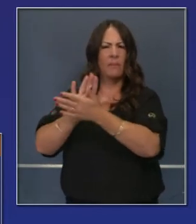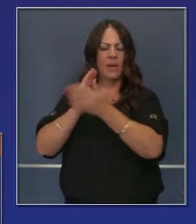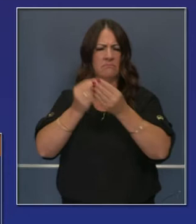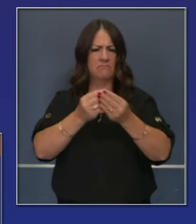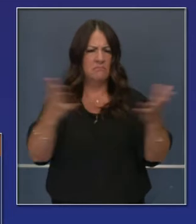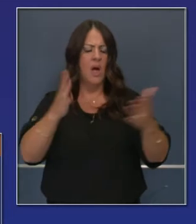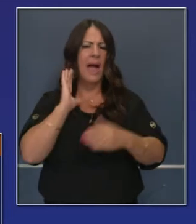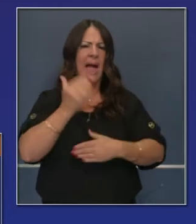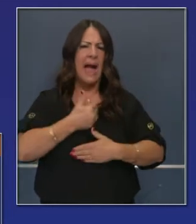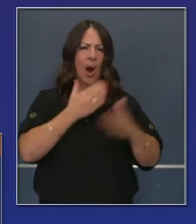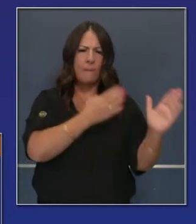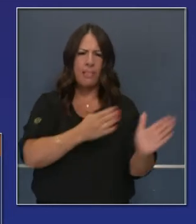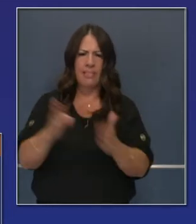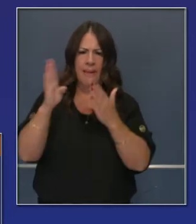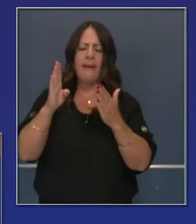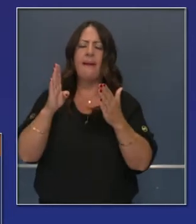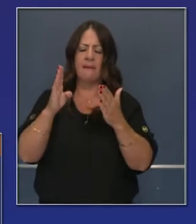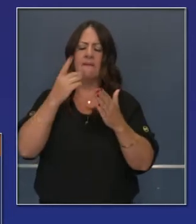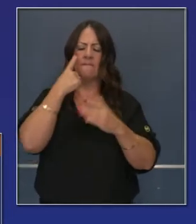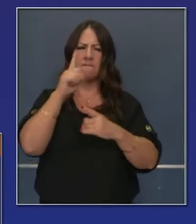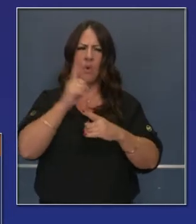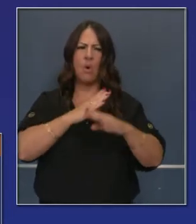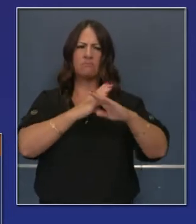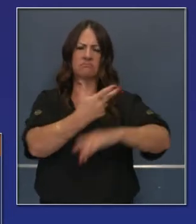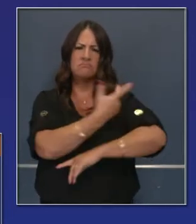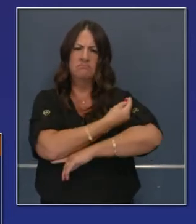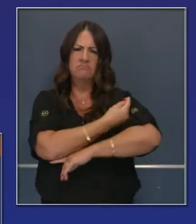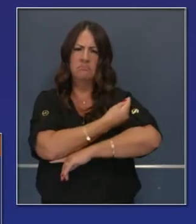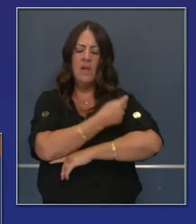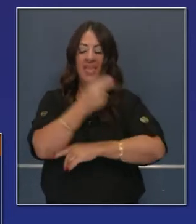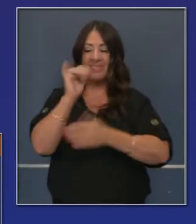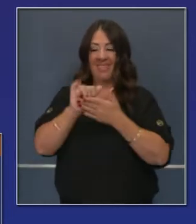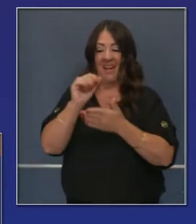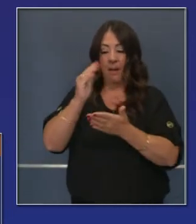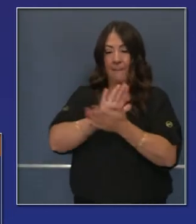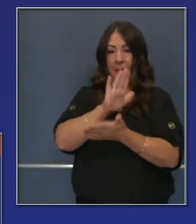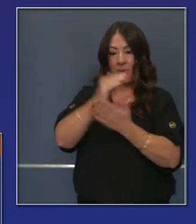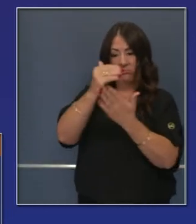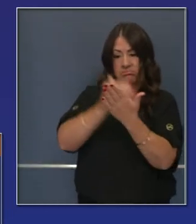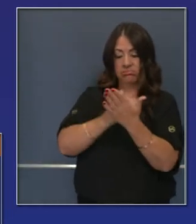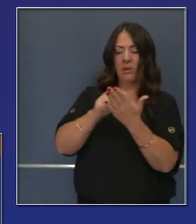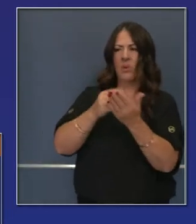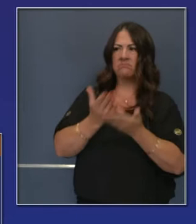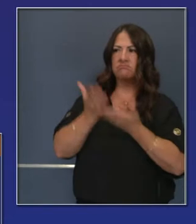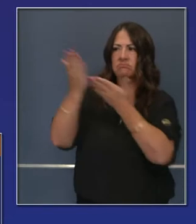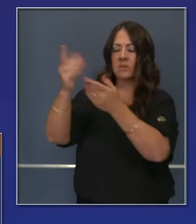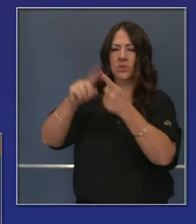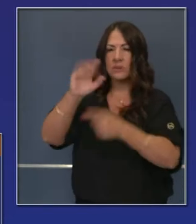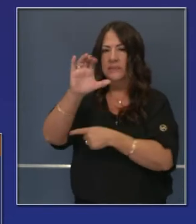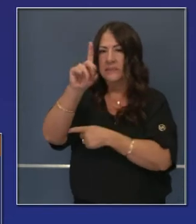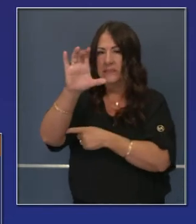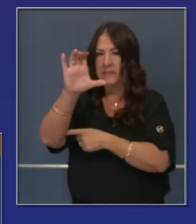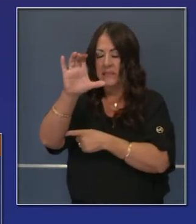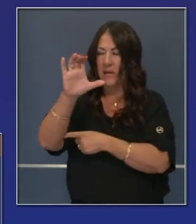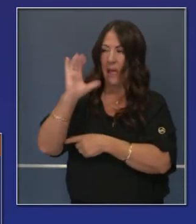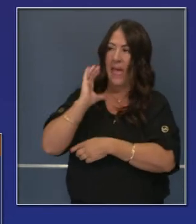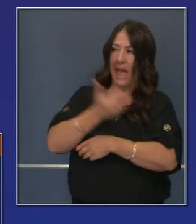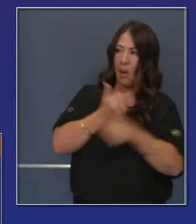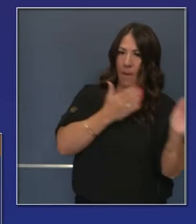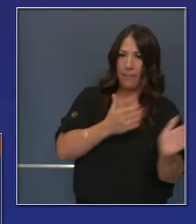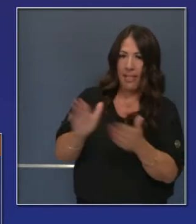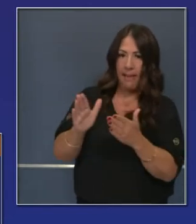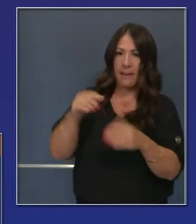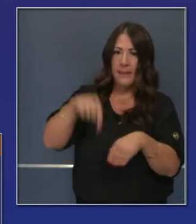publicado, se ha creado un documento del plan de la vacuna que hemos sometido a la CDC la semana pasada. Y a cambio